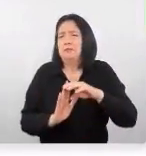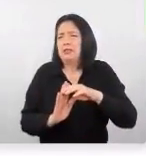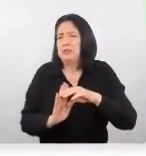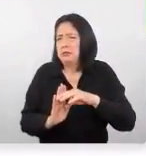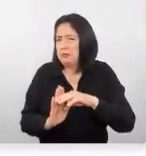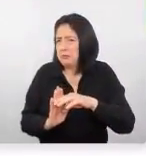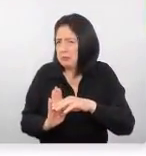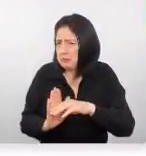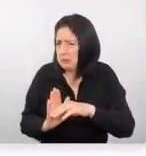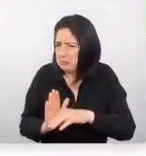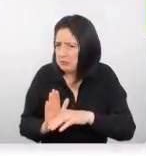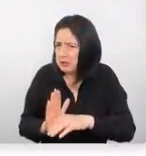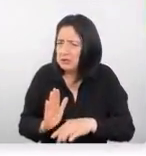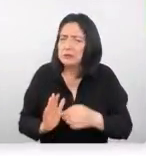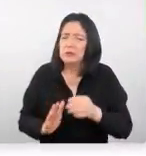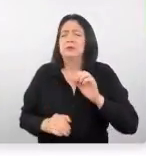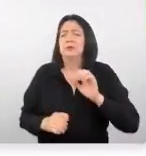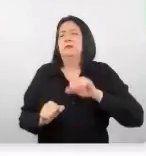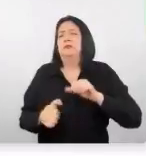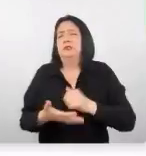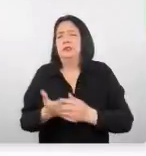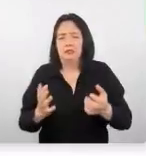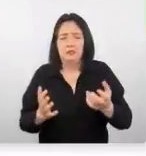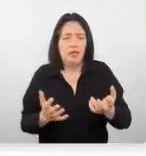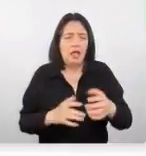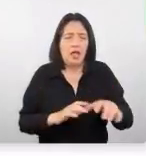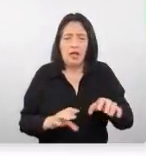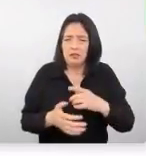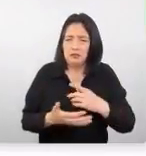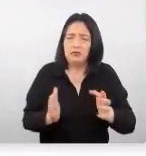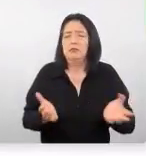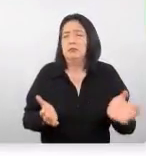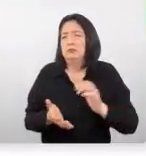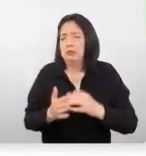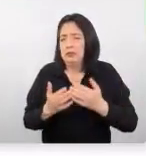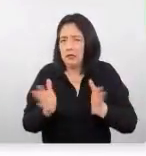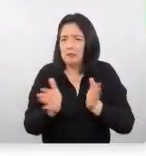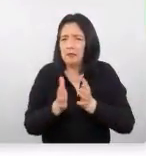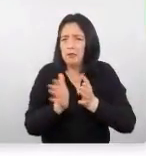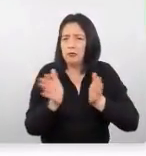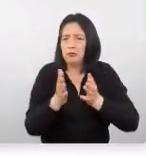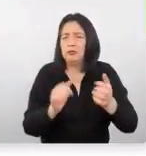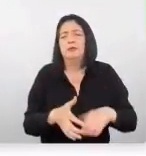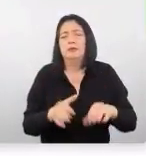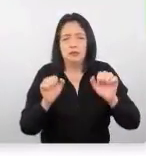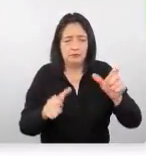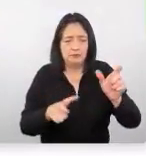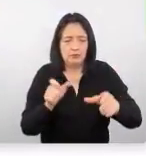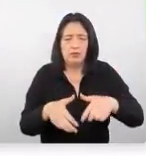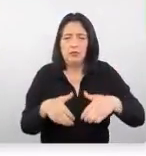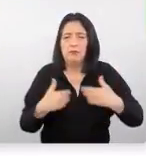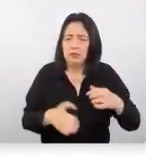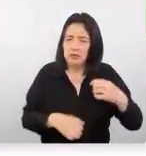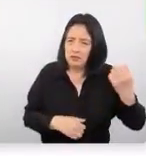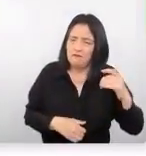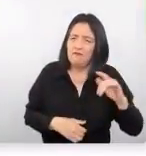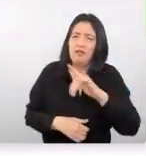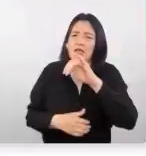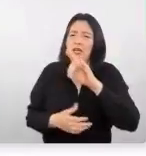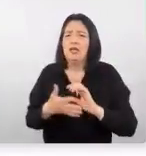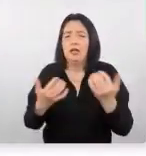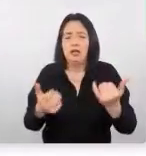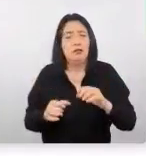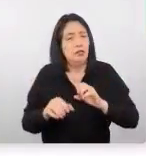diluyendo ese tipo de acciones para haber mayor apertura a los viajes entonces aquí sí les recomiendo que